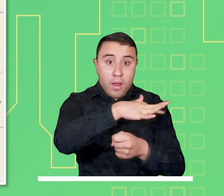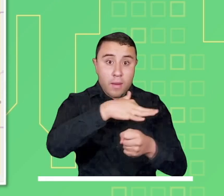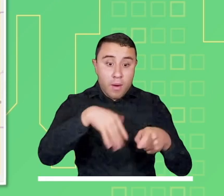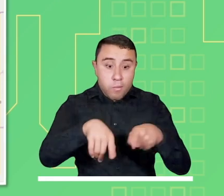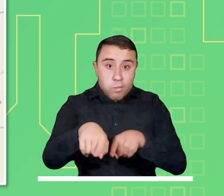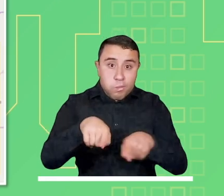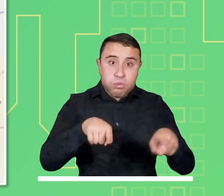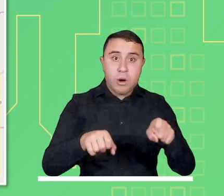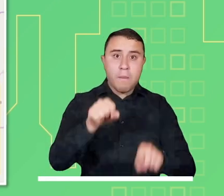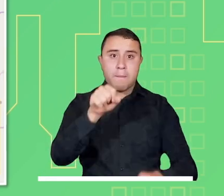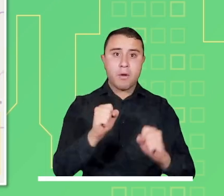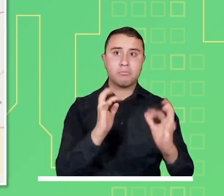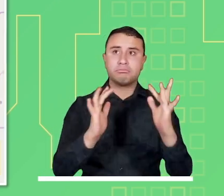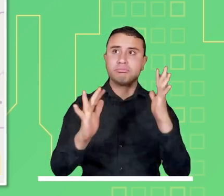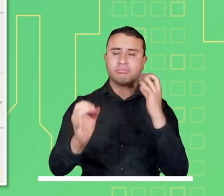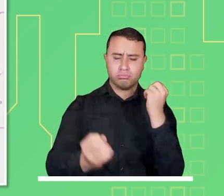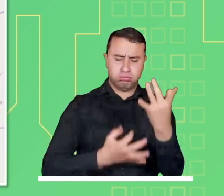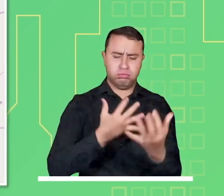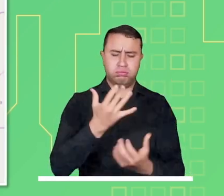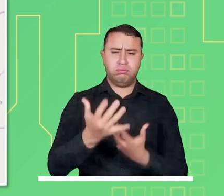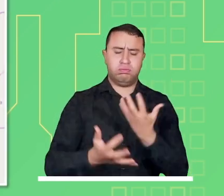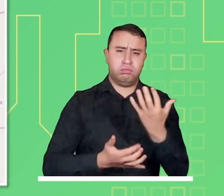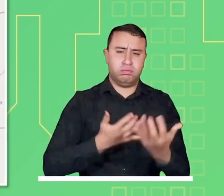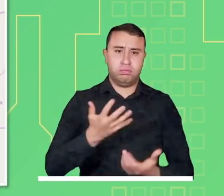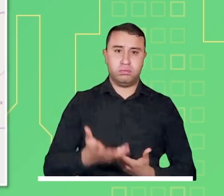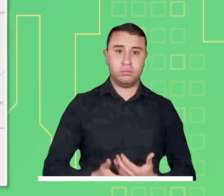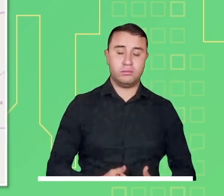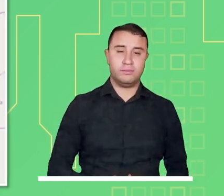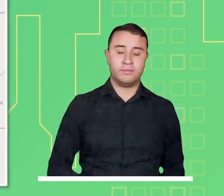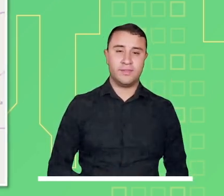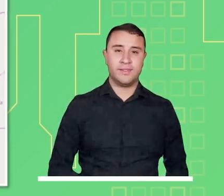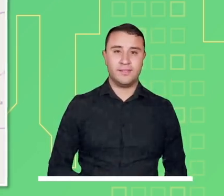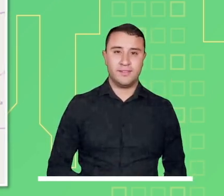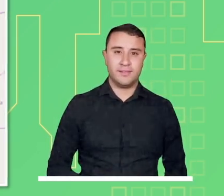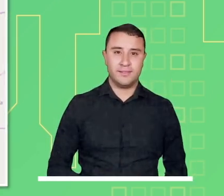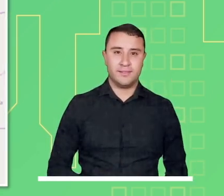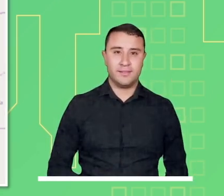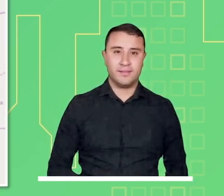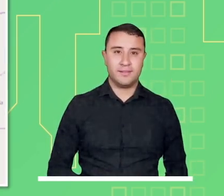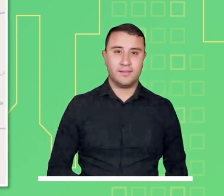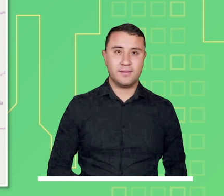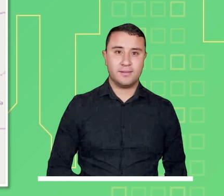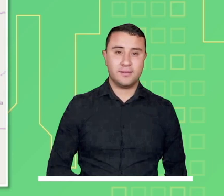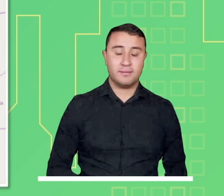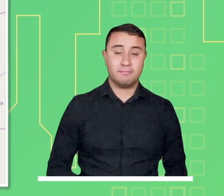Atención en Cundinamarca, ya que se pueden presentar incendios en la cobertura vegetal.